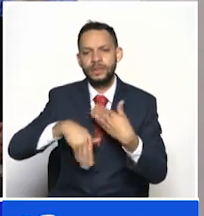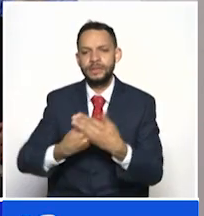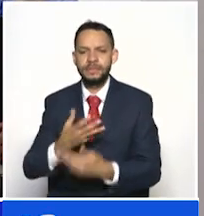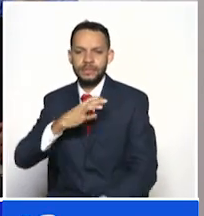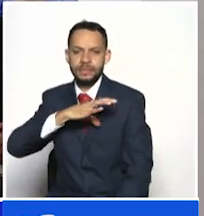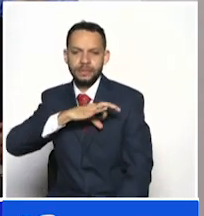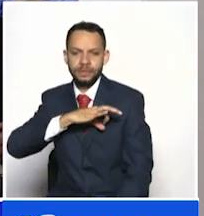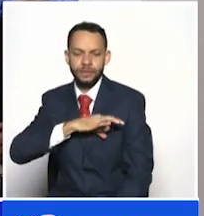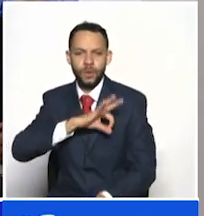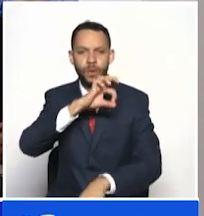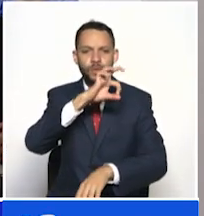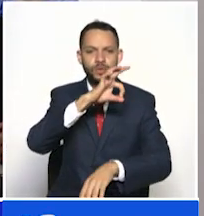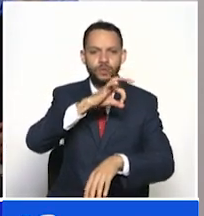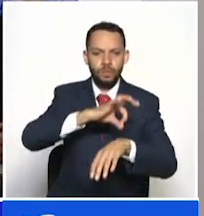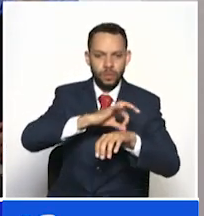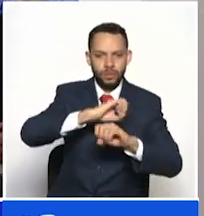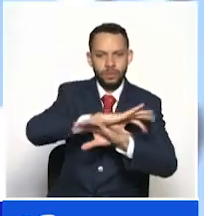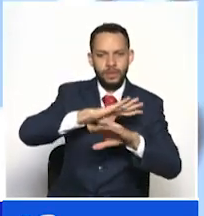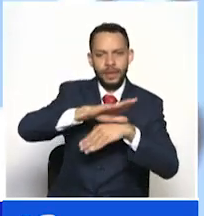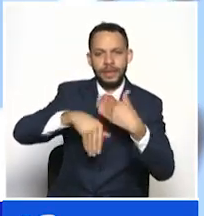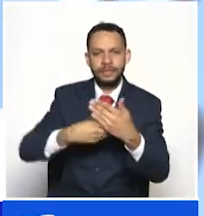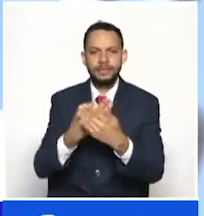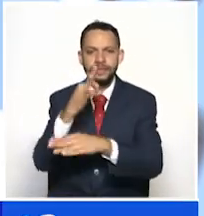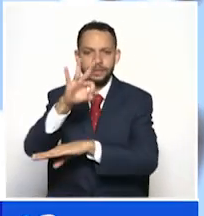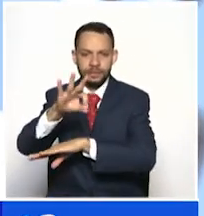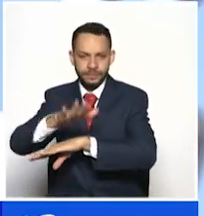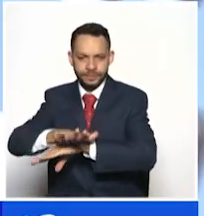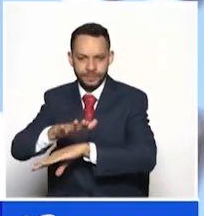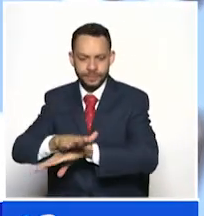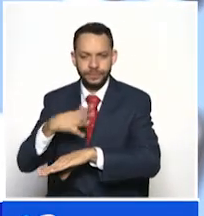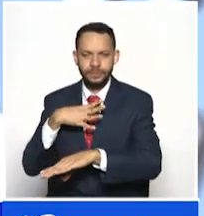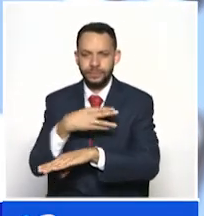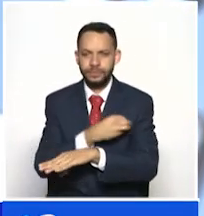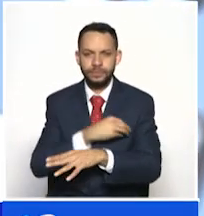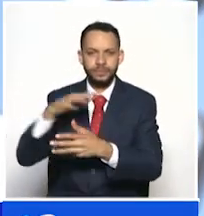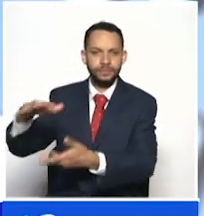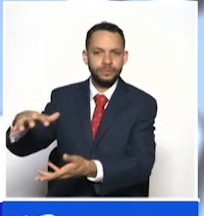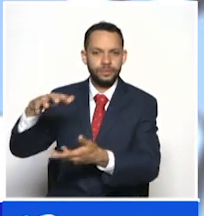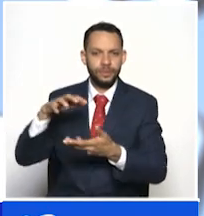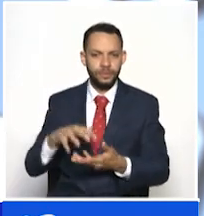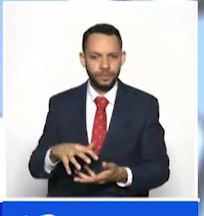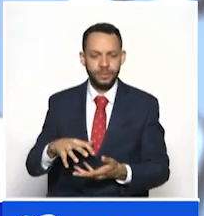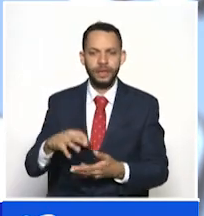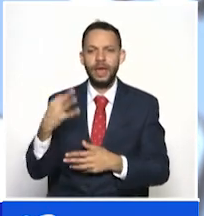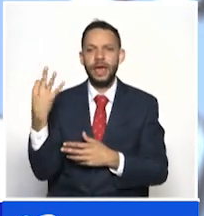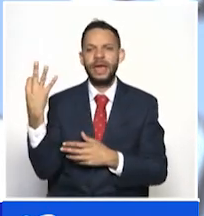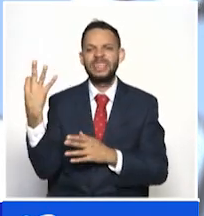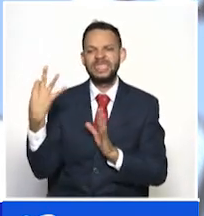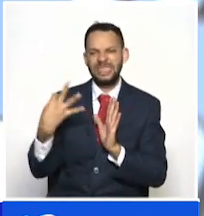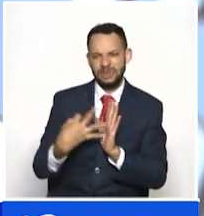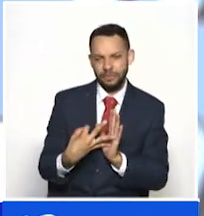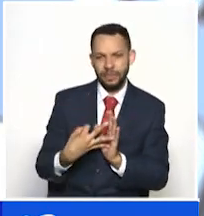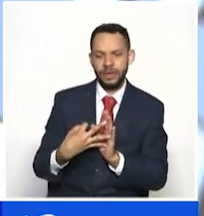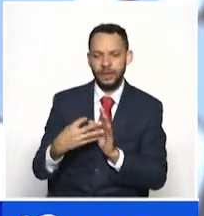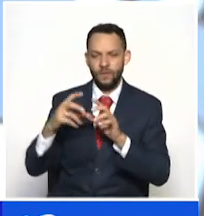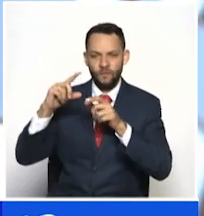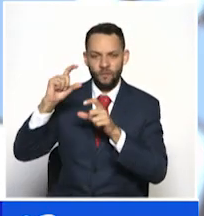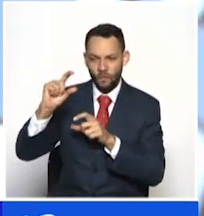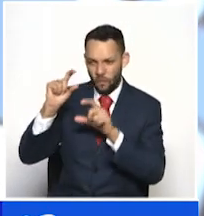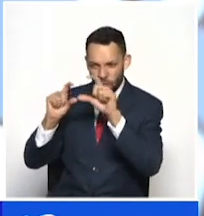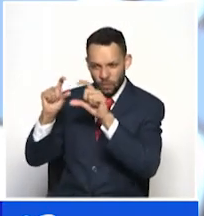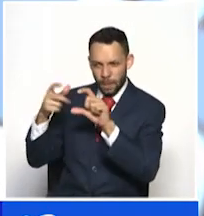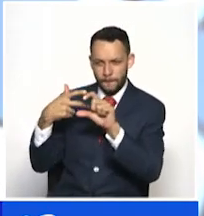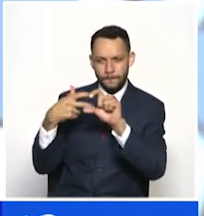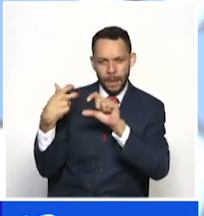mañana a 3 de la tarde. En Manizales hemos recibido 6.200 dosis de vacunas Janssen de la fábrica Johnson &